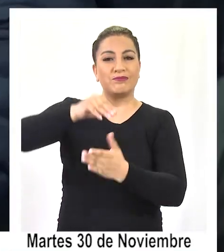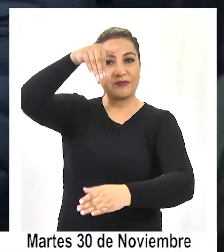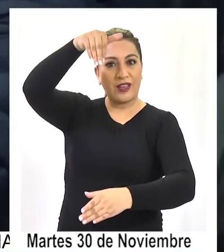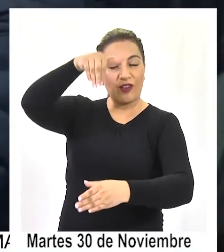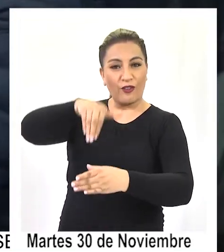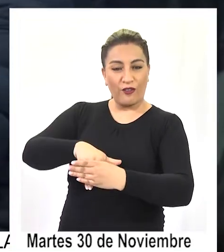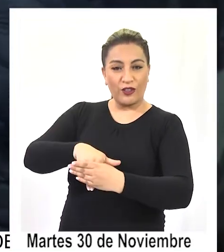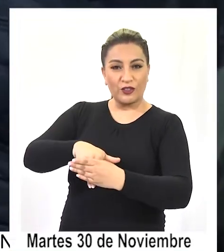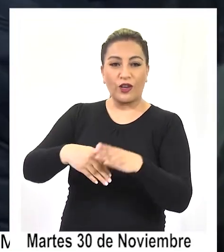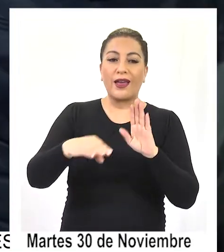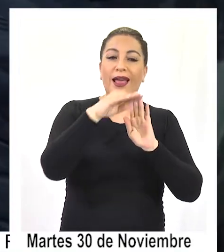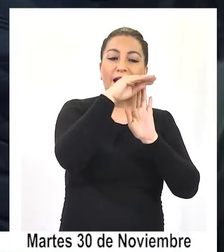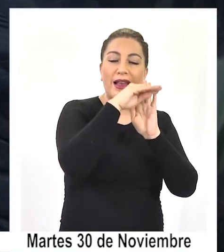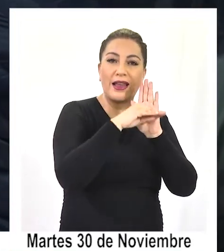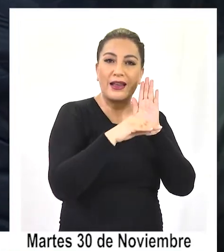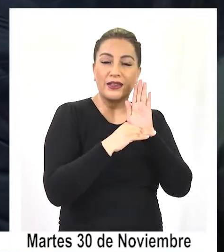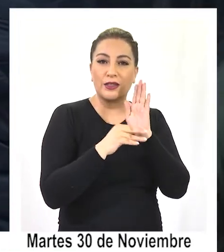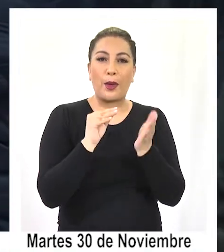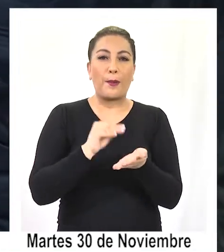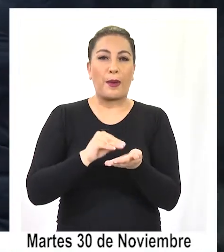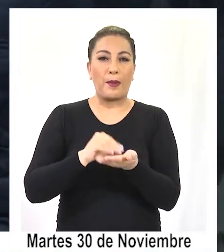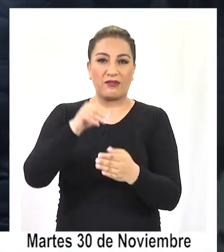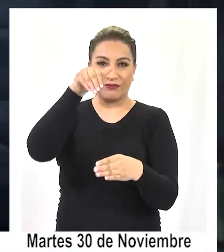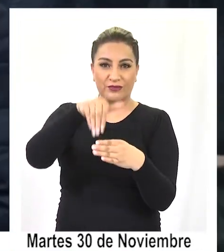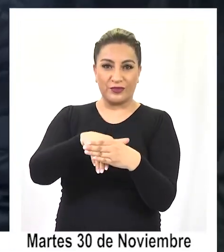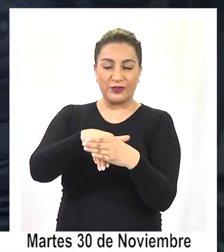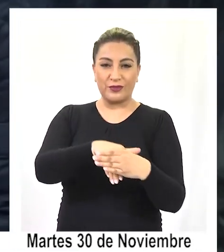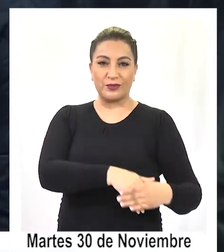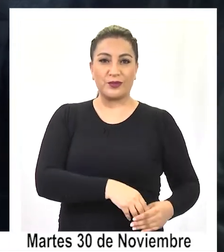entre las listas con más sufragios.